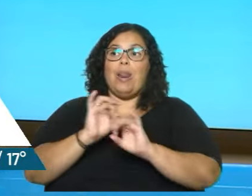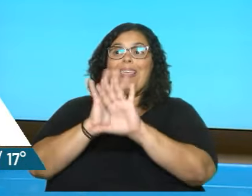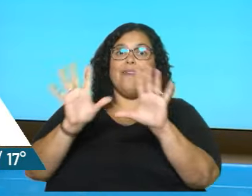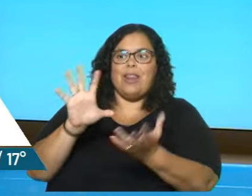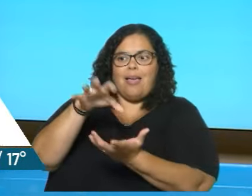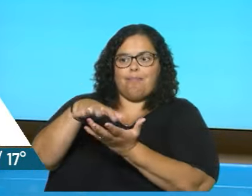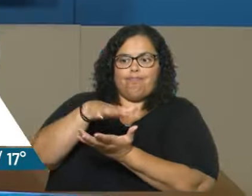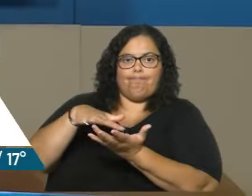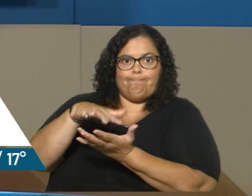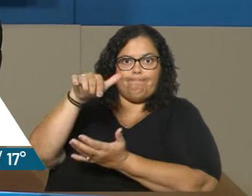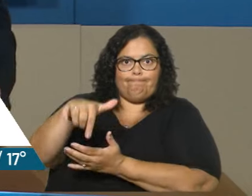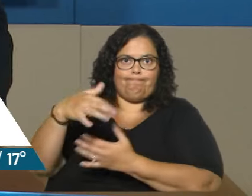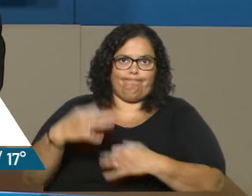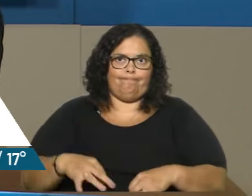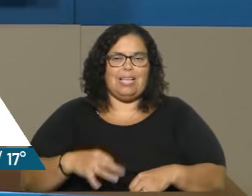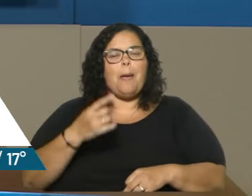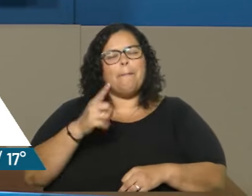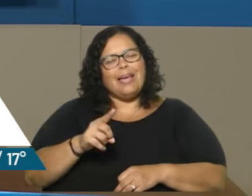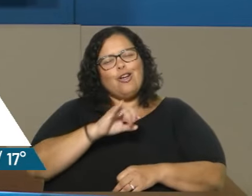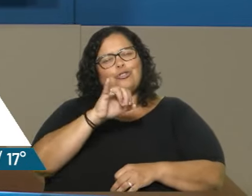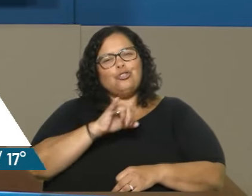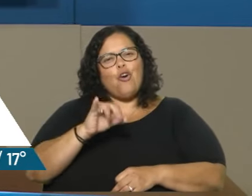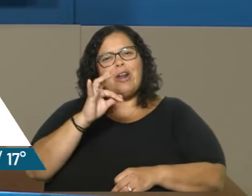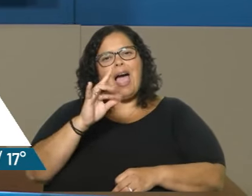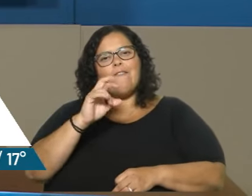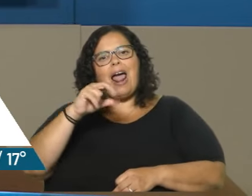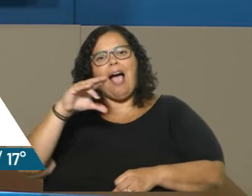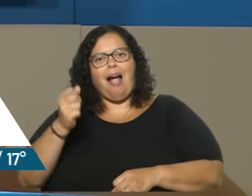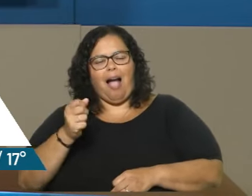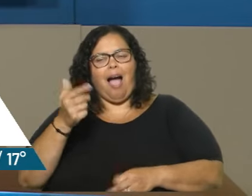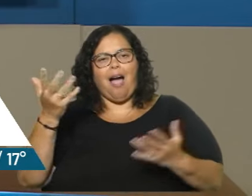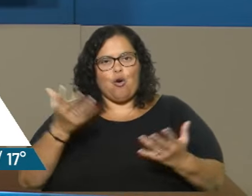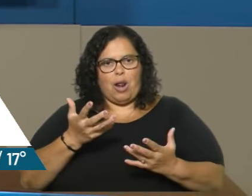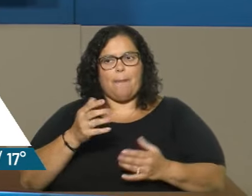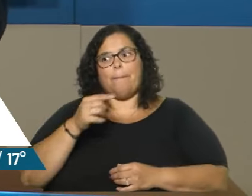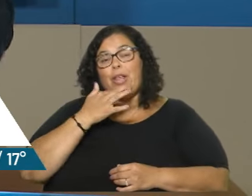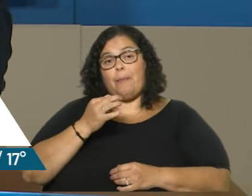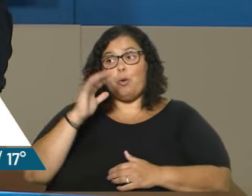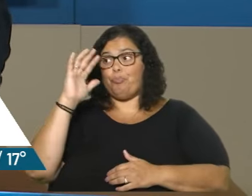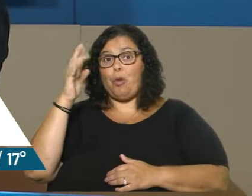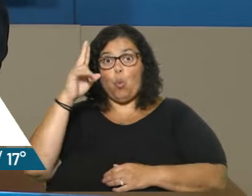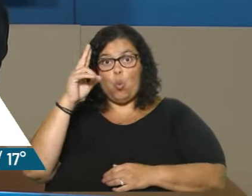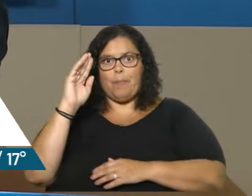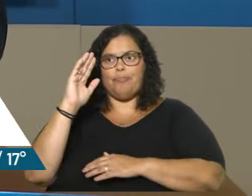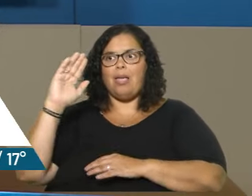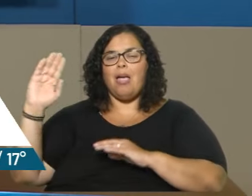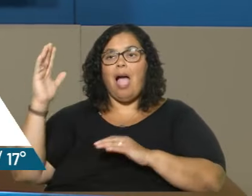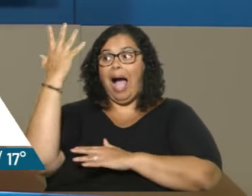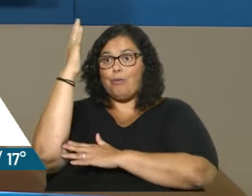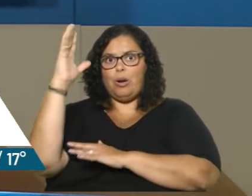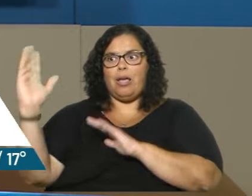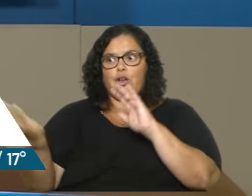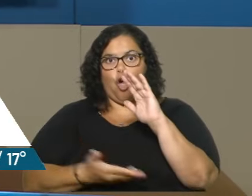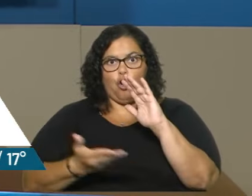fíjate tú que Zona Franca, Uruguay básicamente corta los árboles, le vende los árboles, un